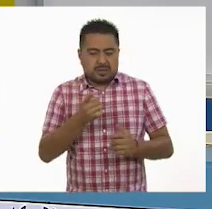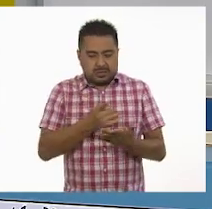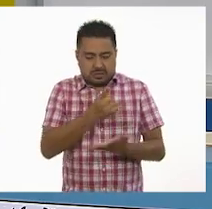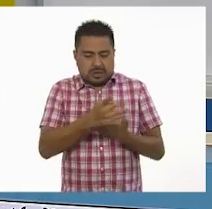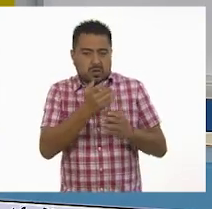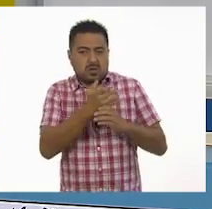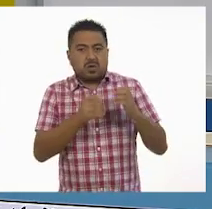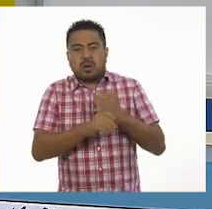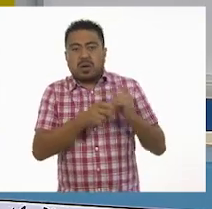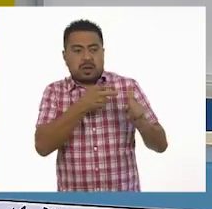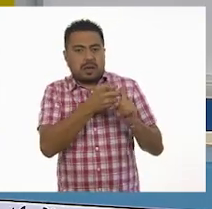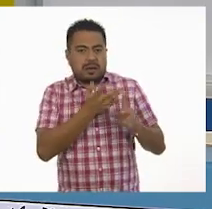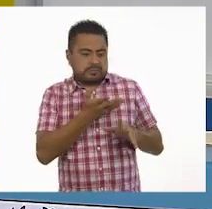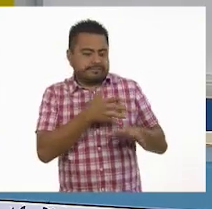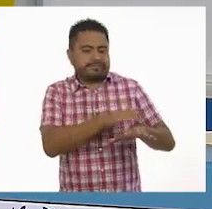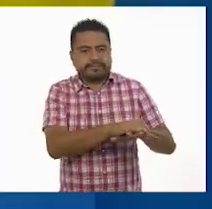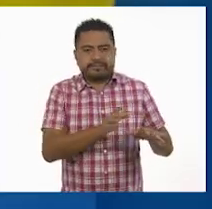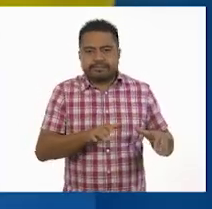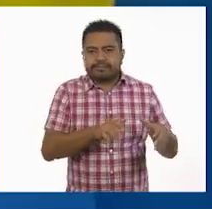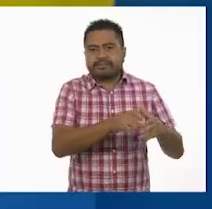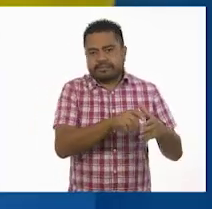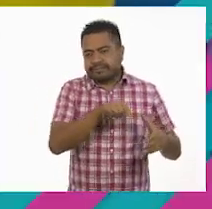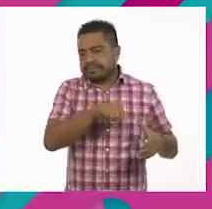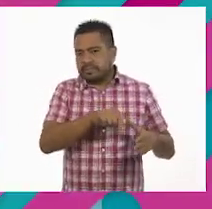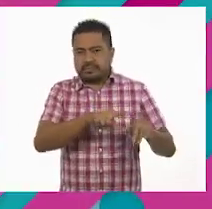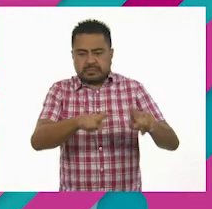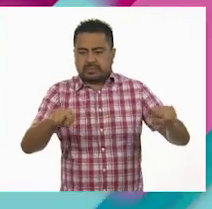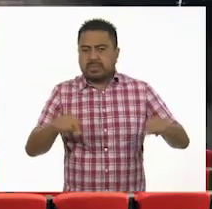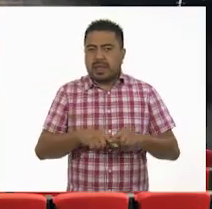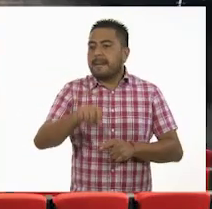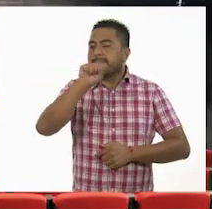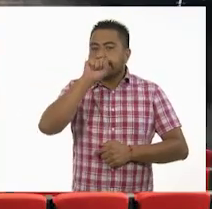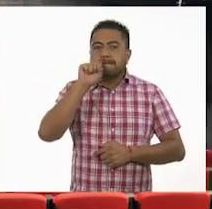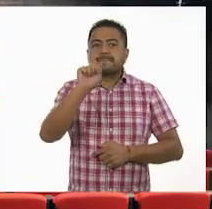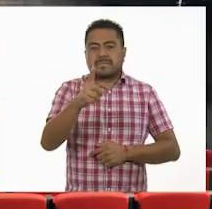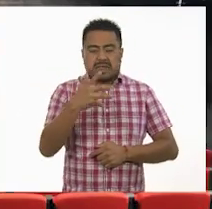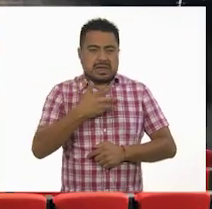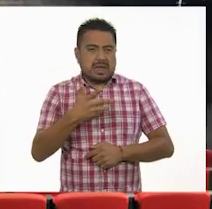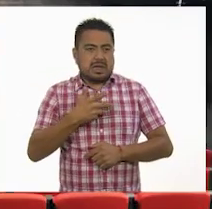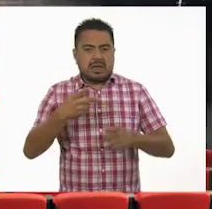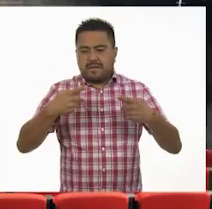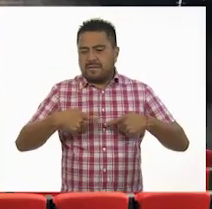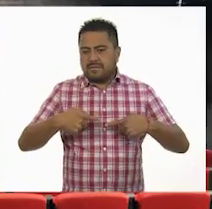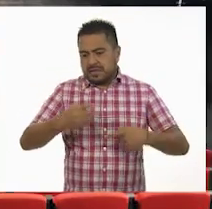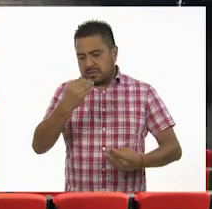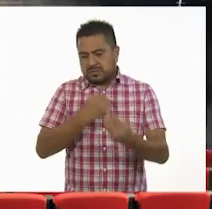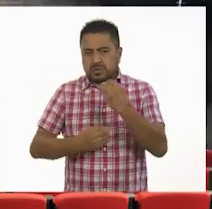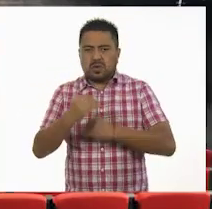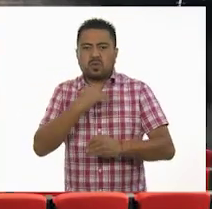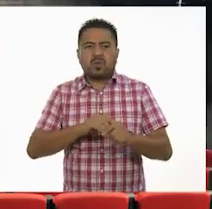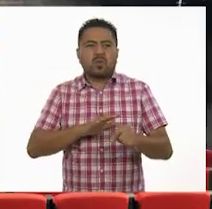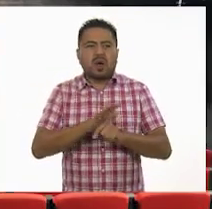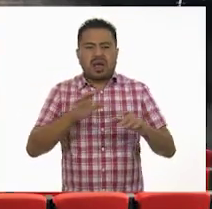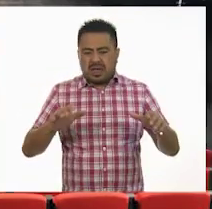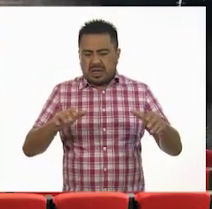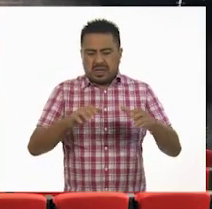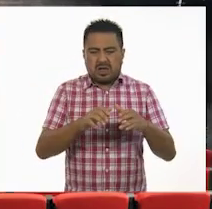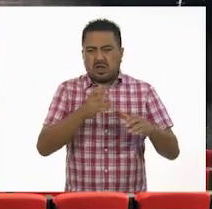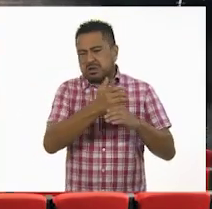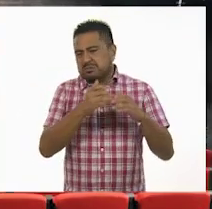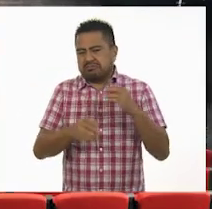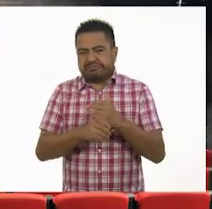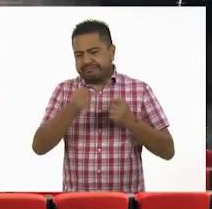los elementos que empleamos, ¿sí? Ajá. Y también tenemos el vestuario, que es el conjunto de